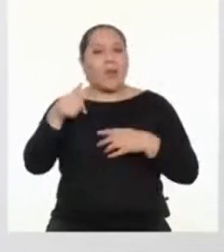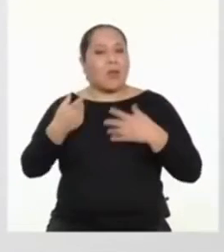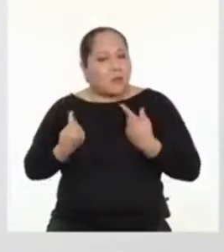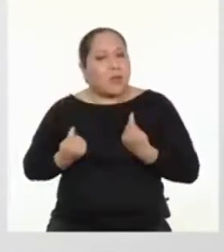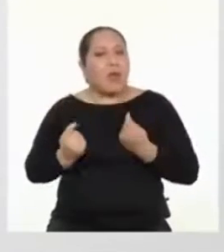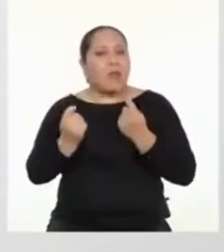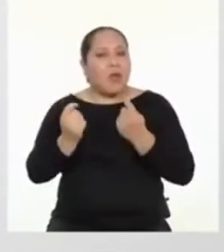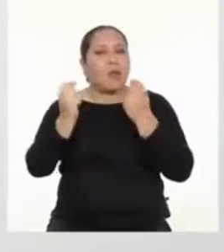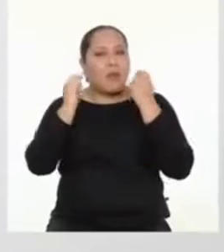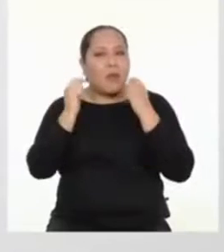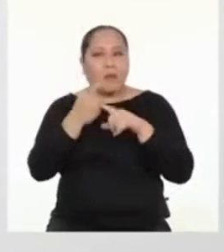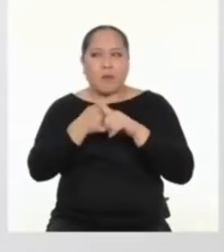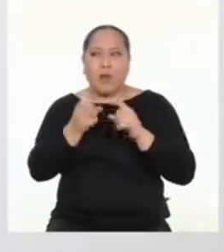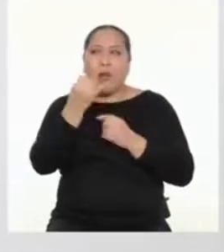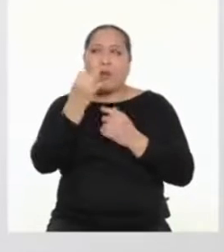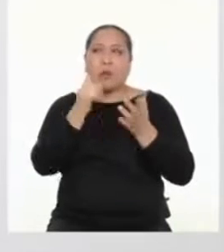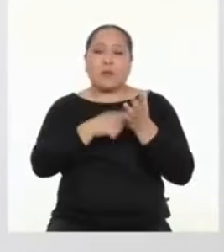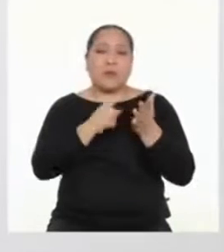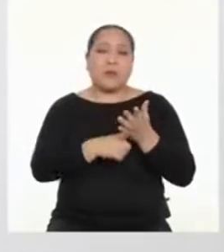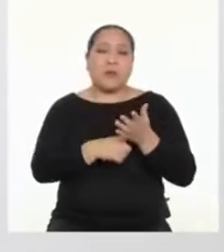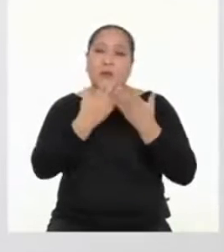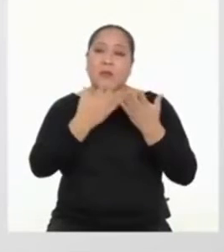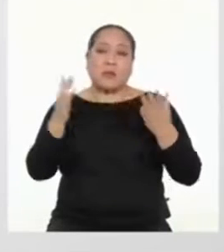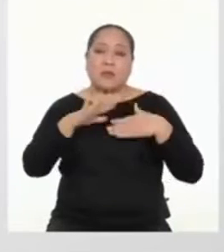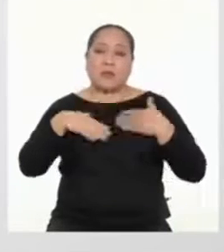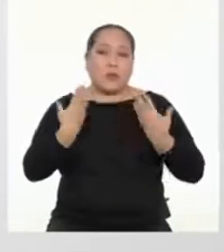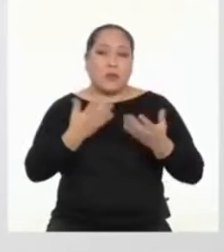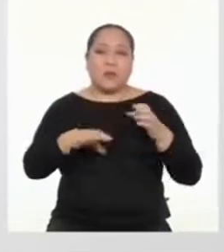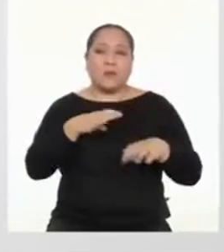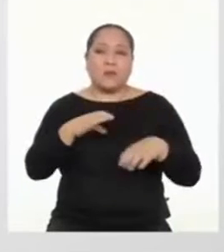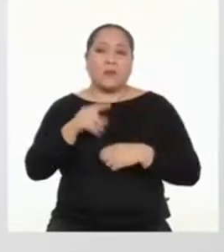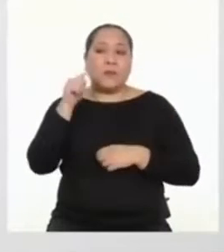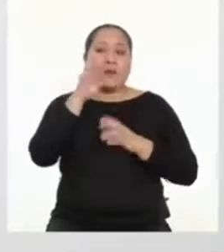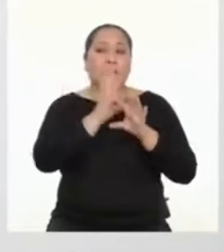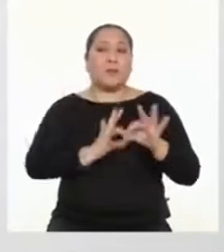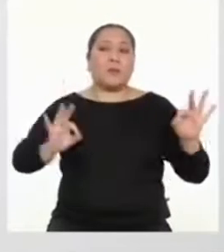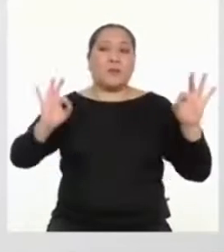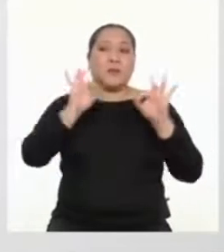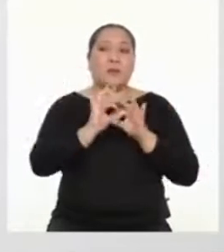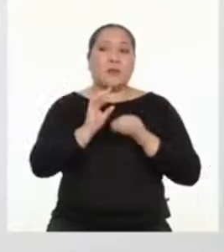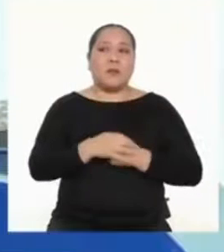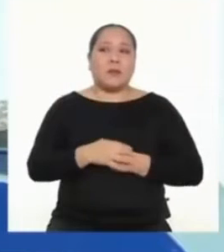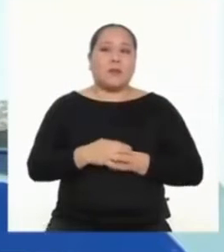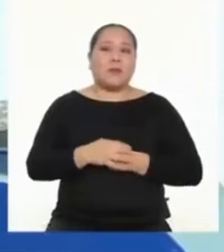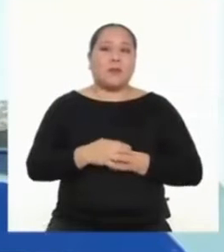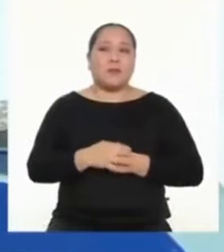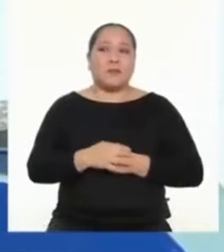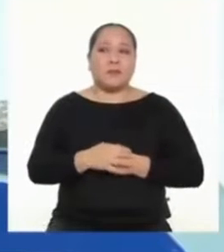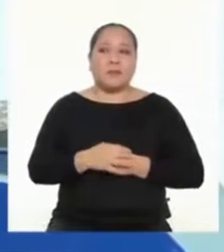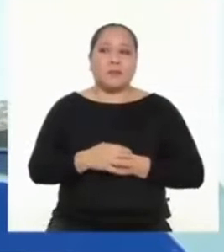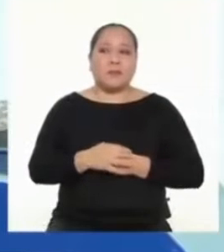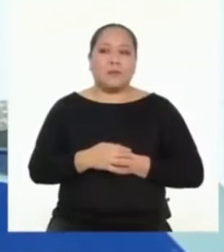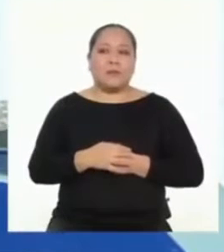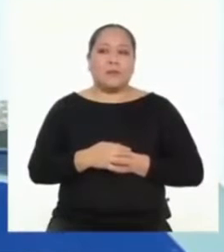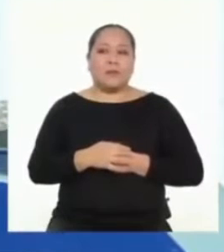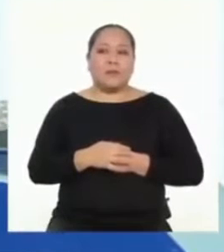todo de nuestra parte, pero las cosas no resultan. Por eso es importante la prudencia. Creo que